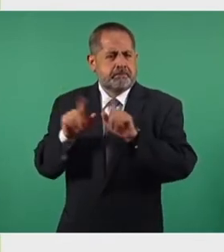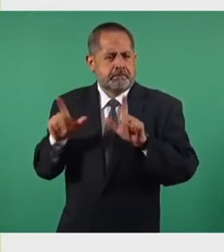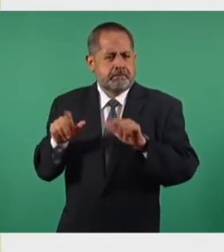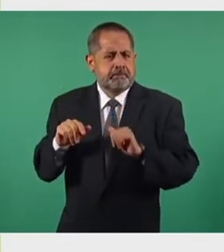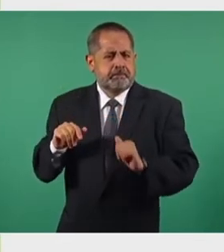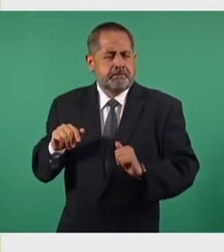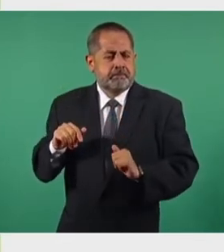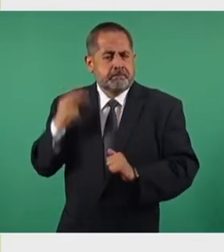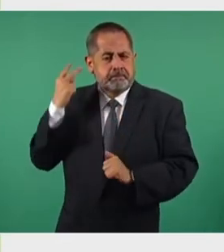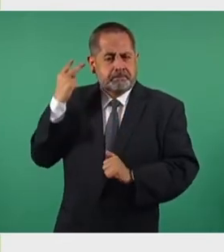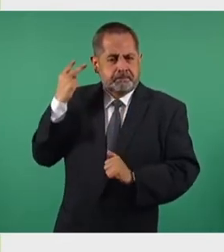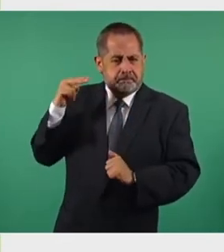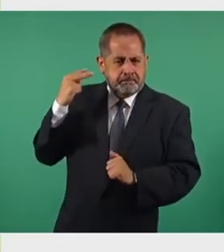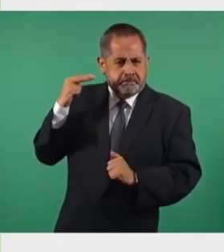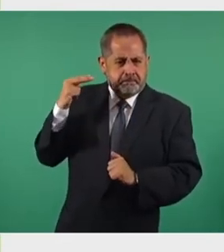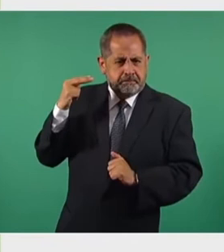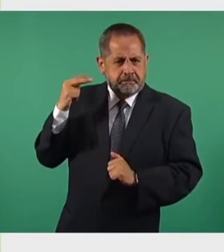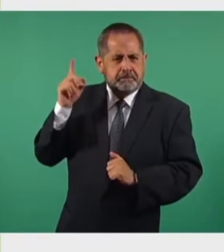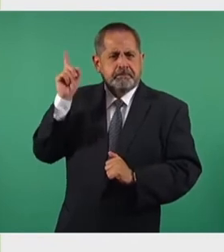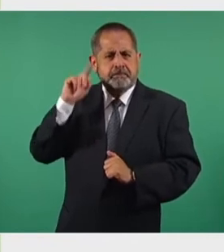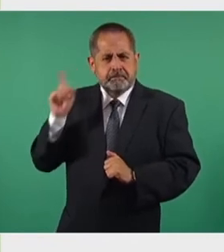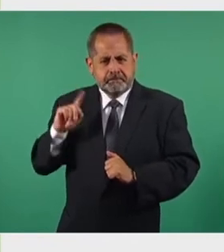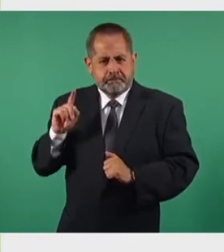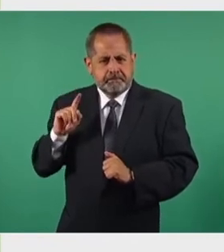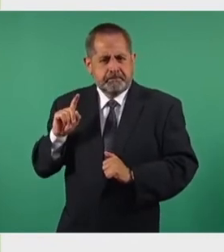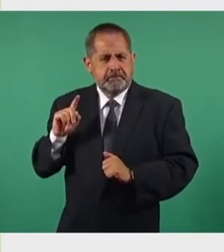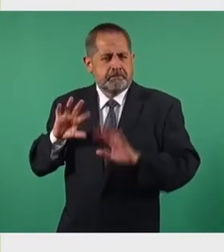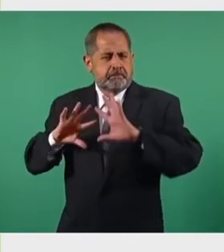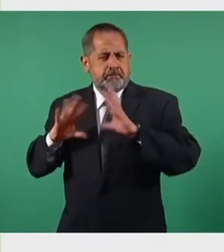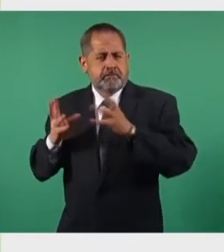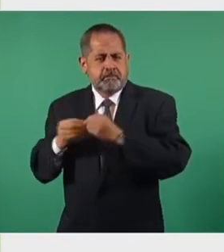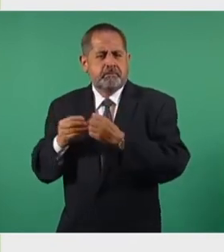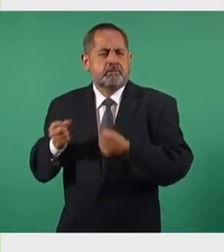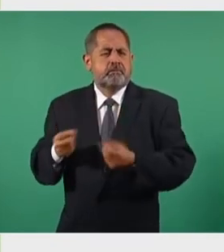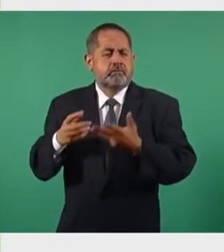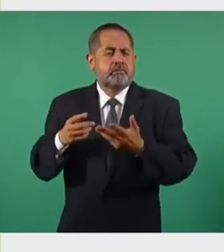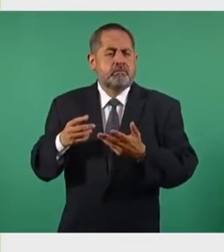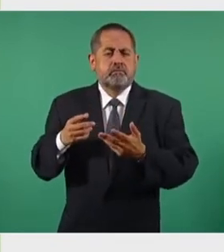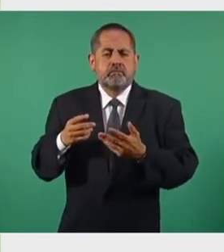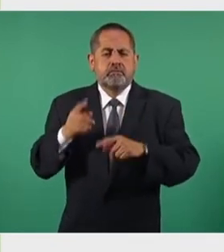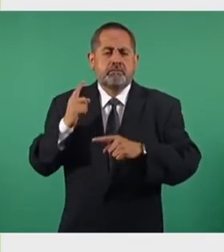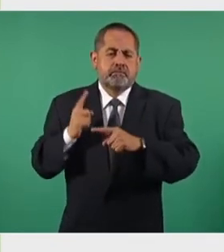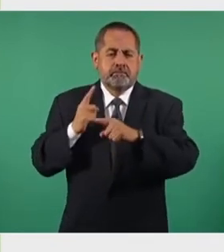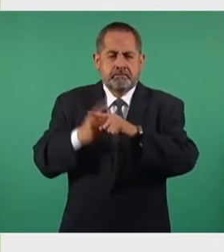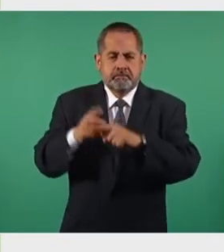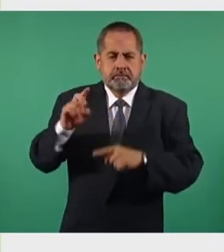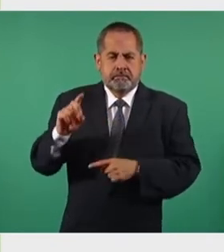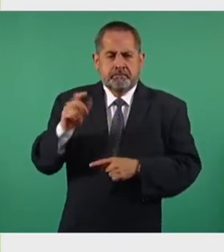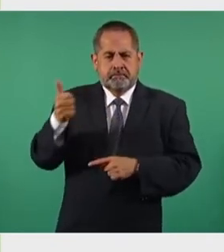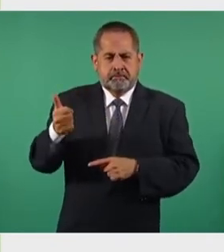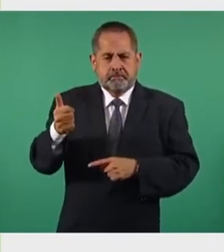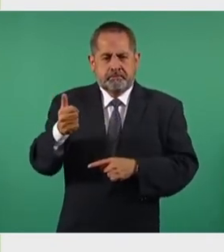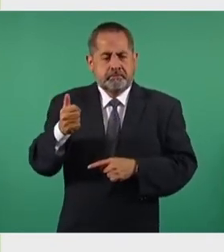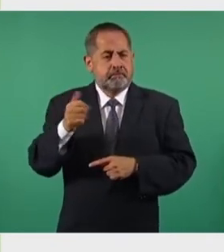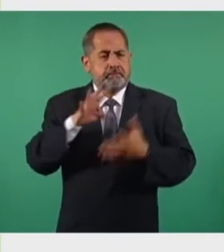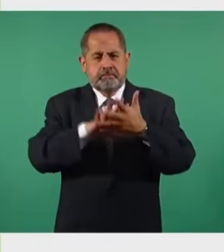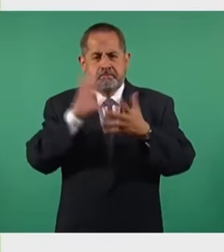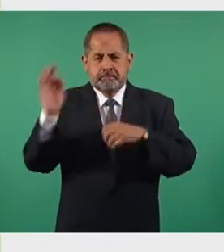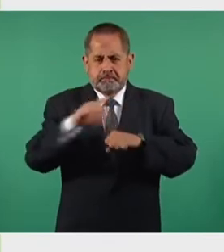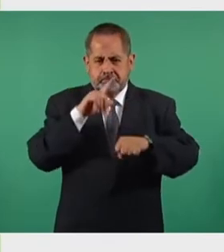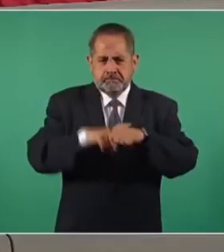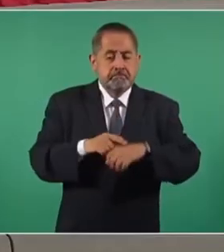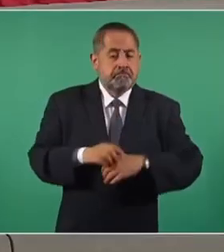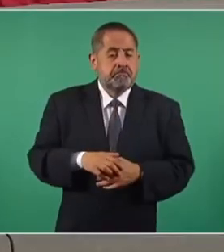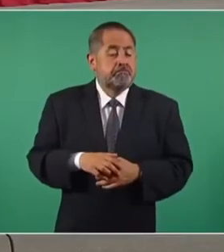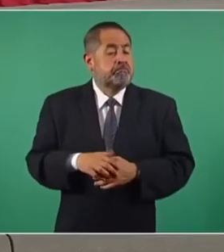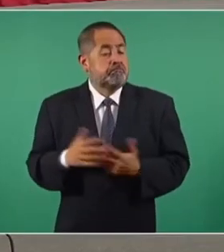50, Zacatecas con 57, así como 36 de penales federales. De esta